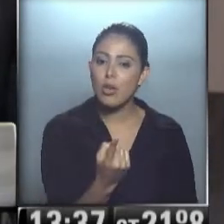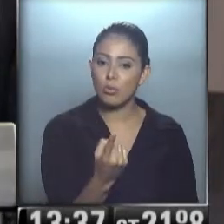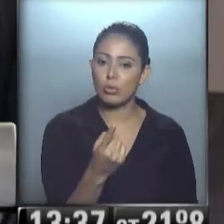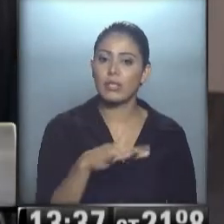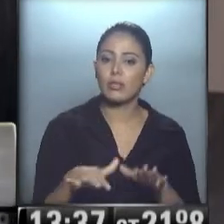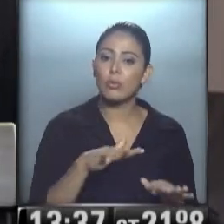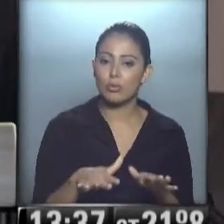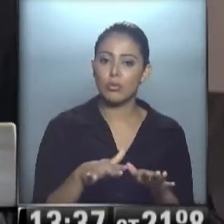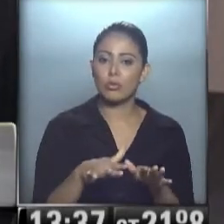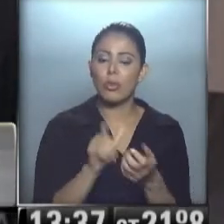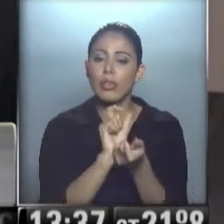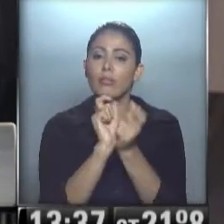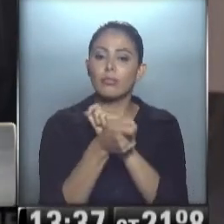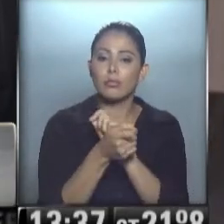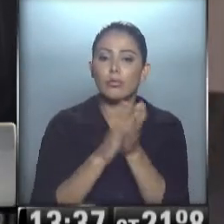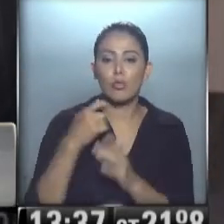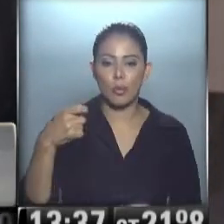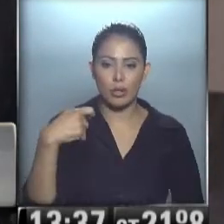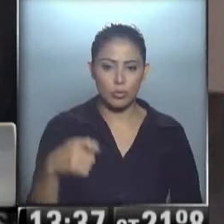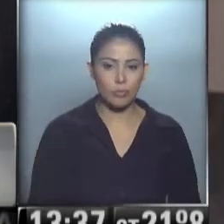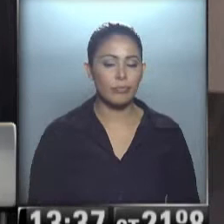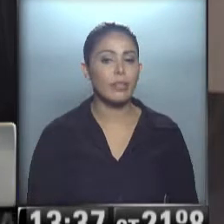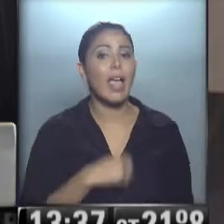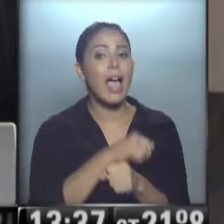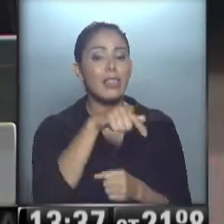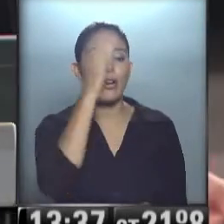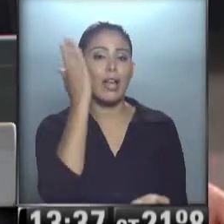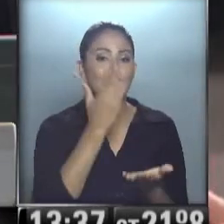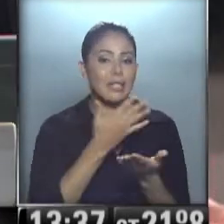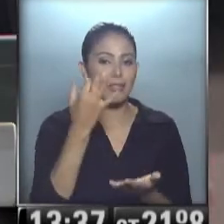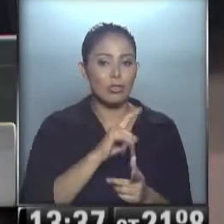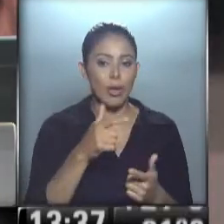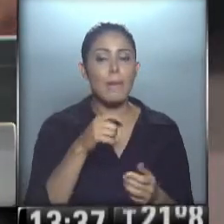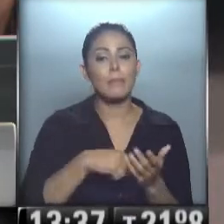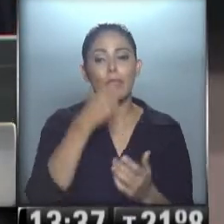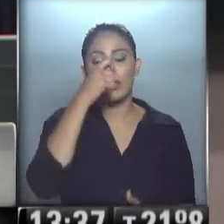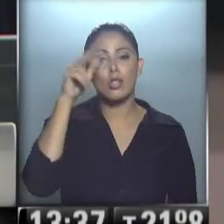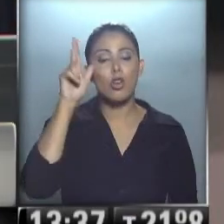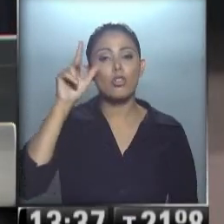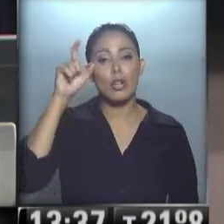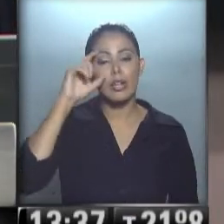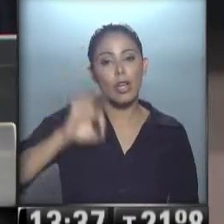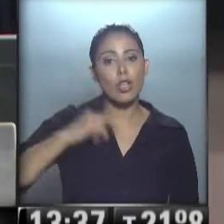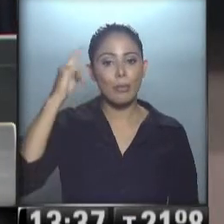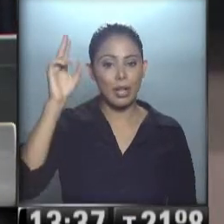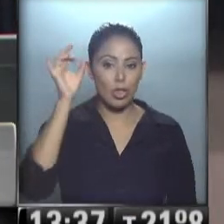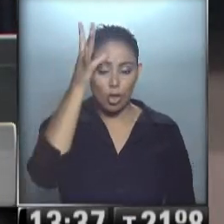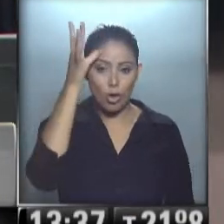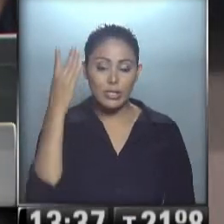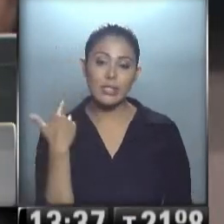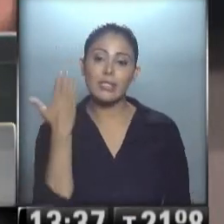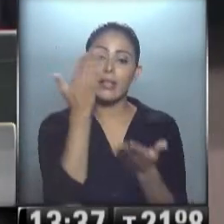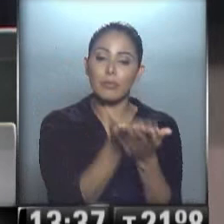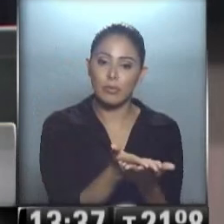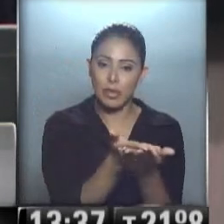estado del reajuste de jubilación. Claudio, aún no hay sentencia, sí, el 28 de noviembre del 2002 iniciaste por Presidente Badaro